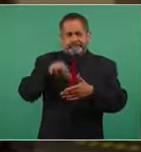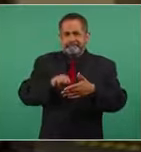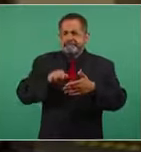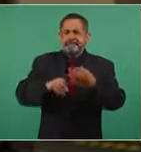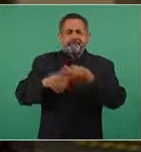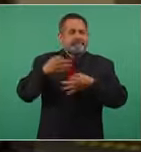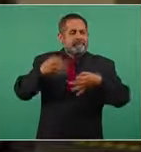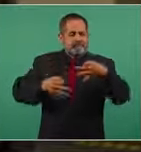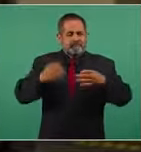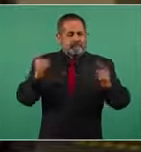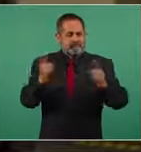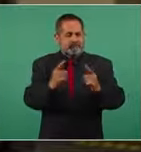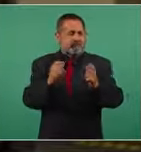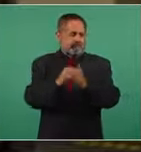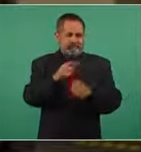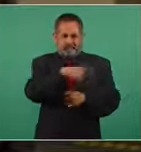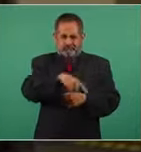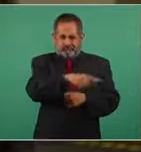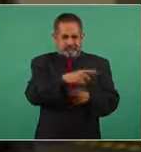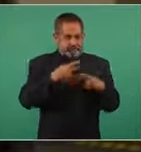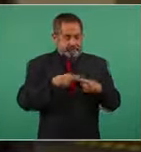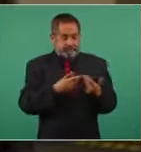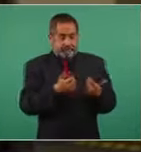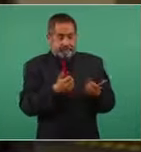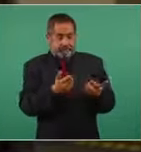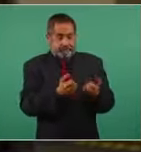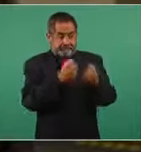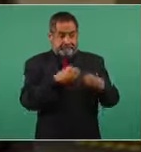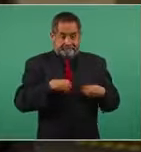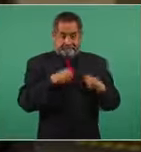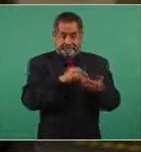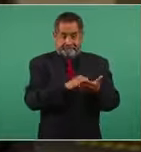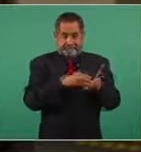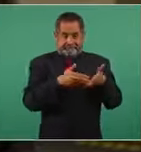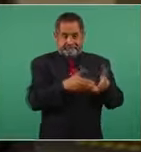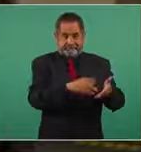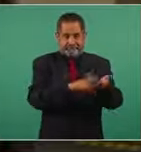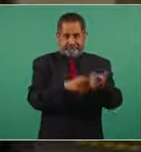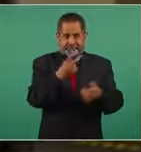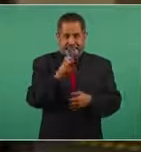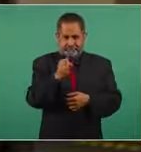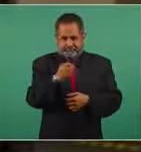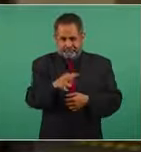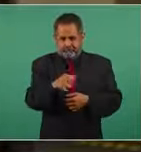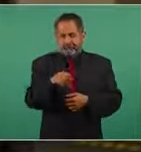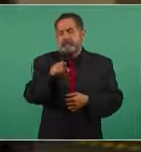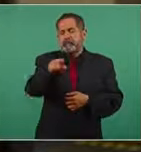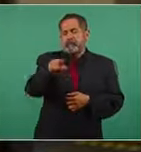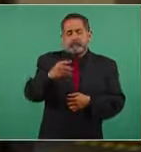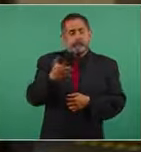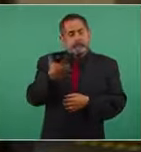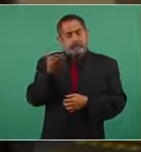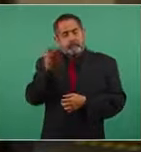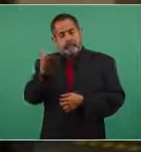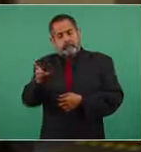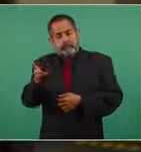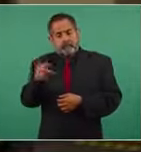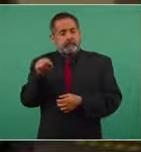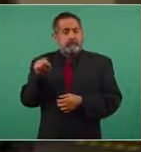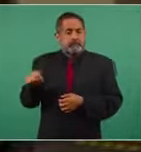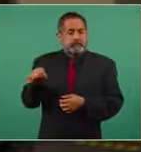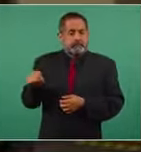se había acordado con los sobrevivientes de la Barcaza 269 y usted le pide a